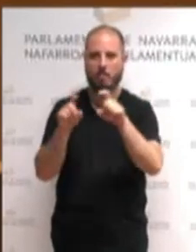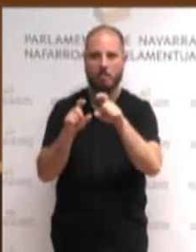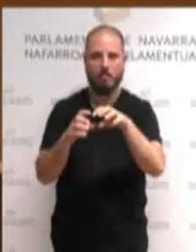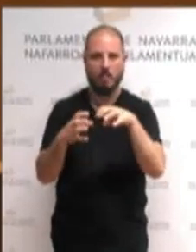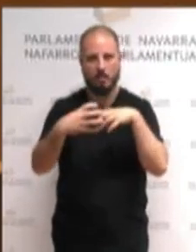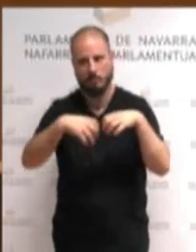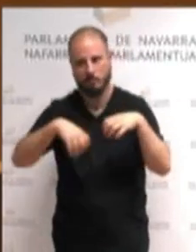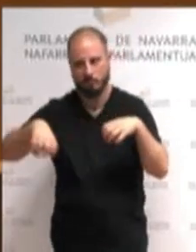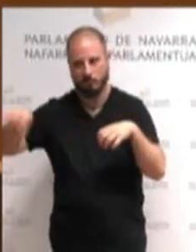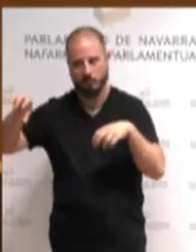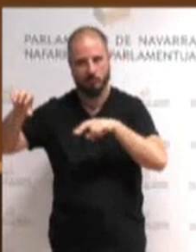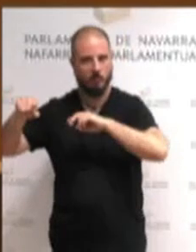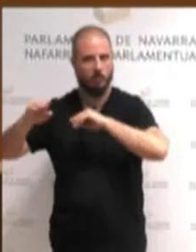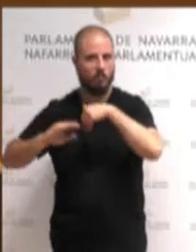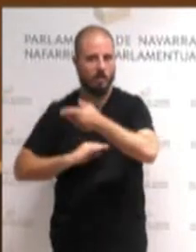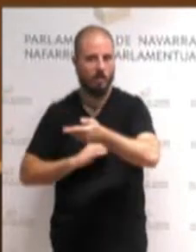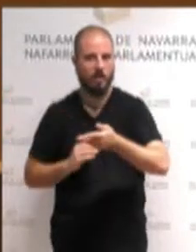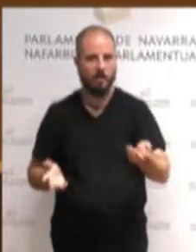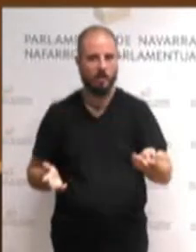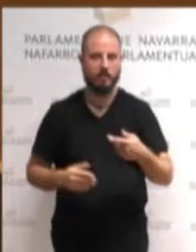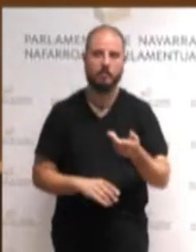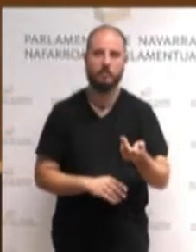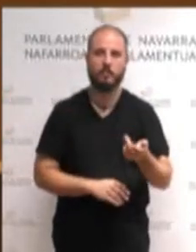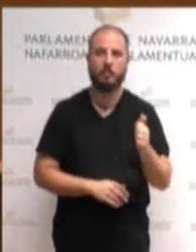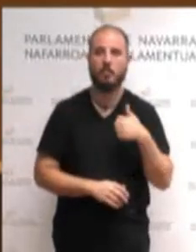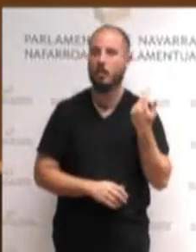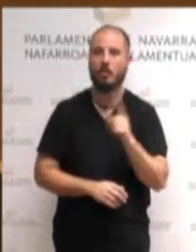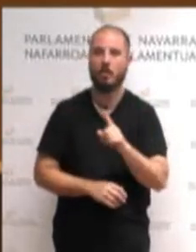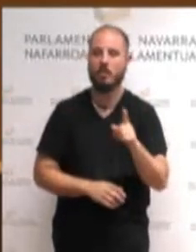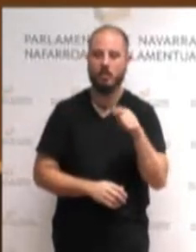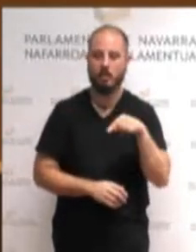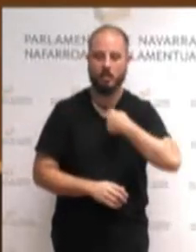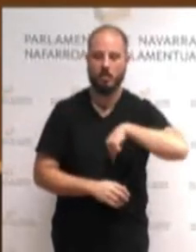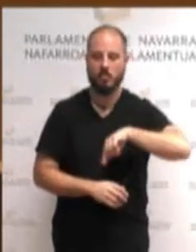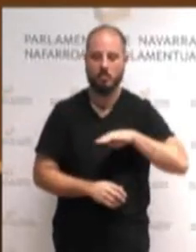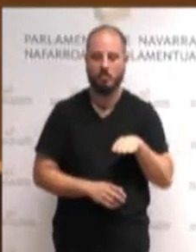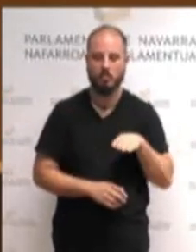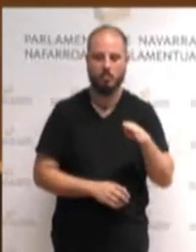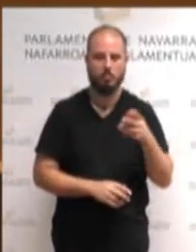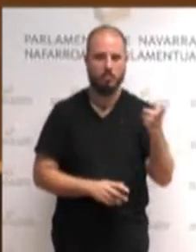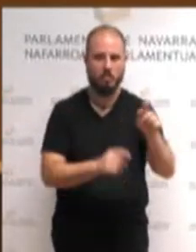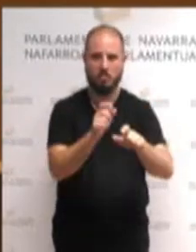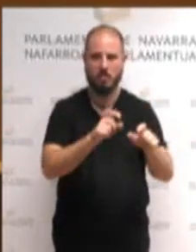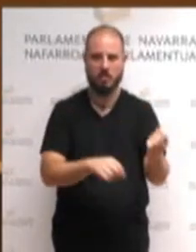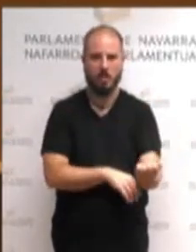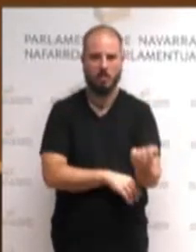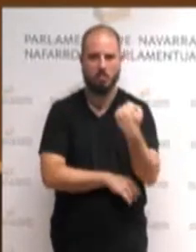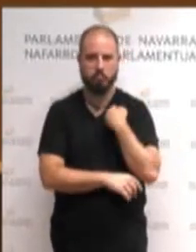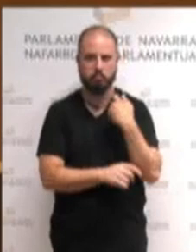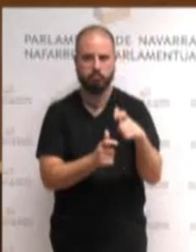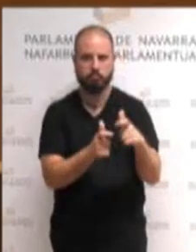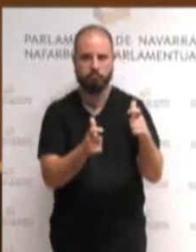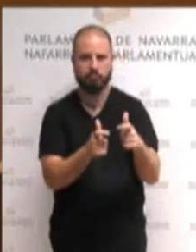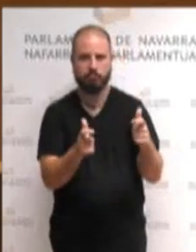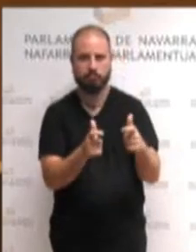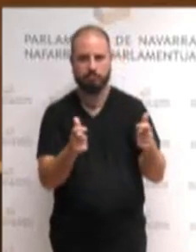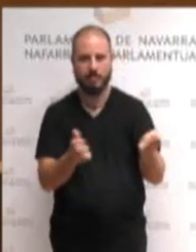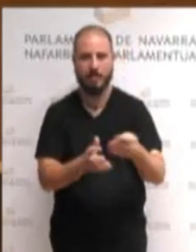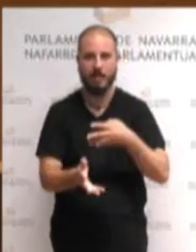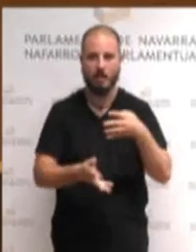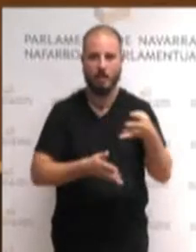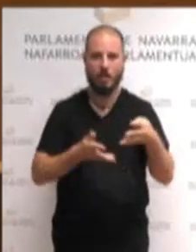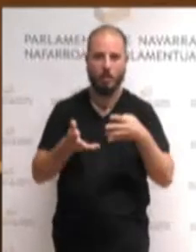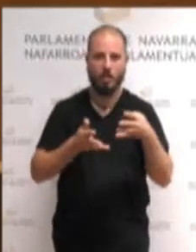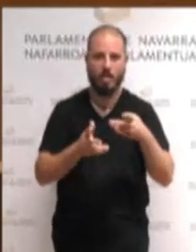Euskal Herria Bildu gertzio izango gertatzen dut